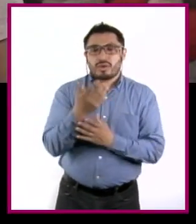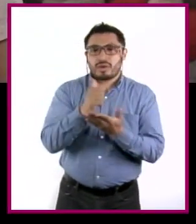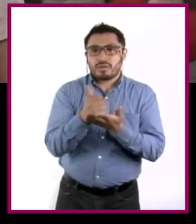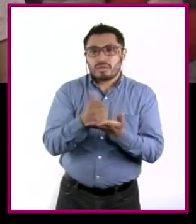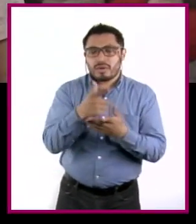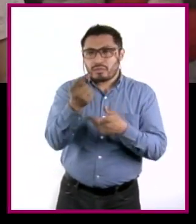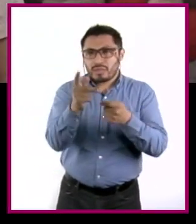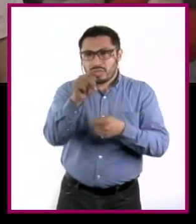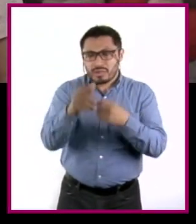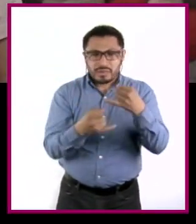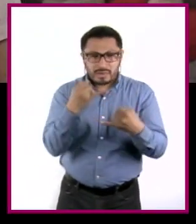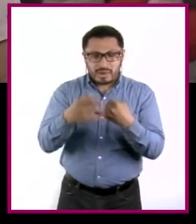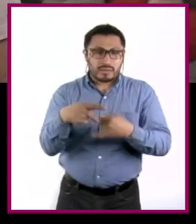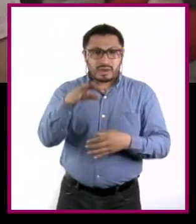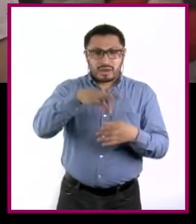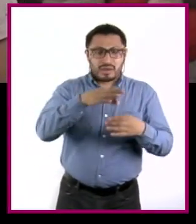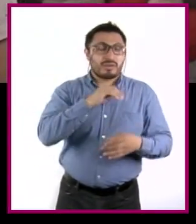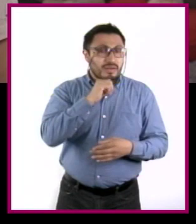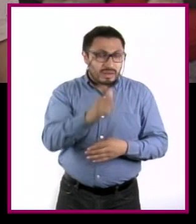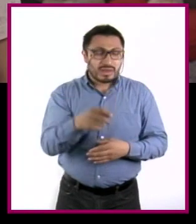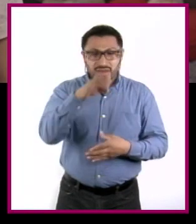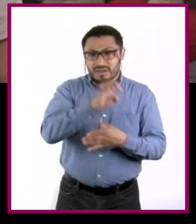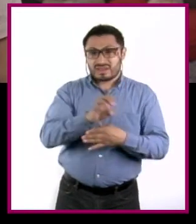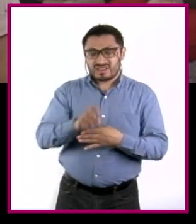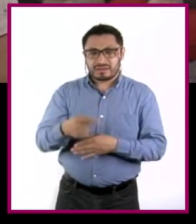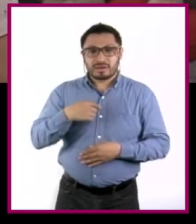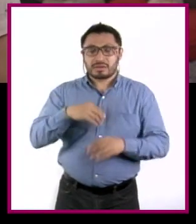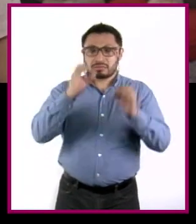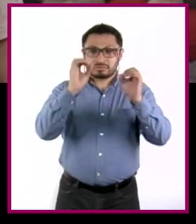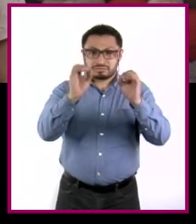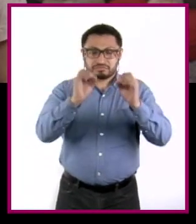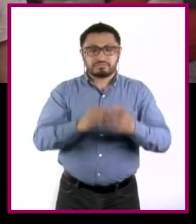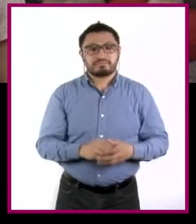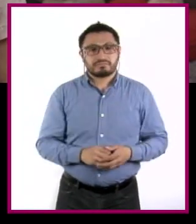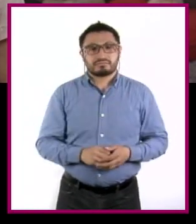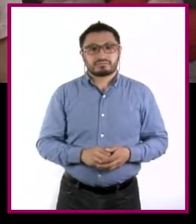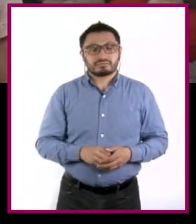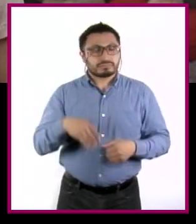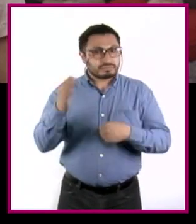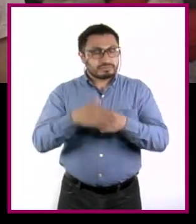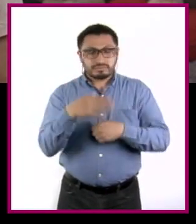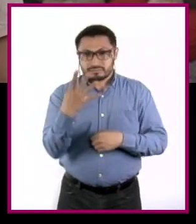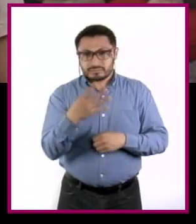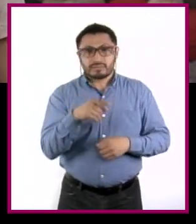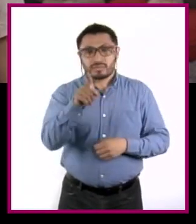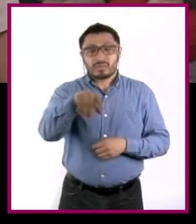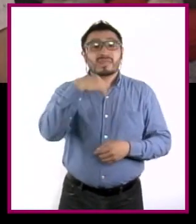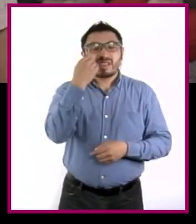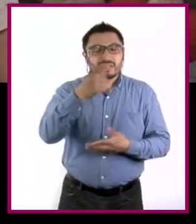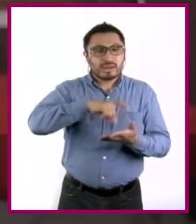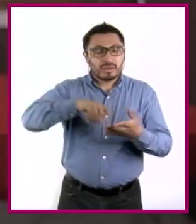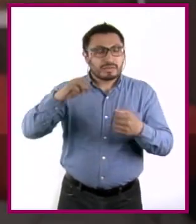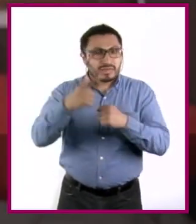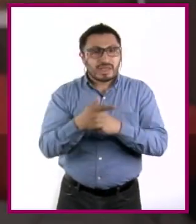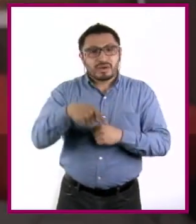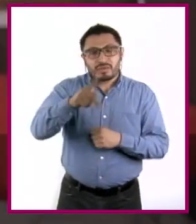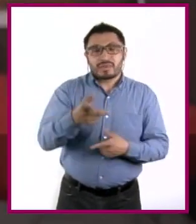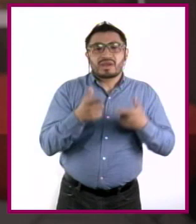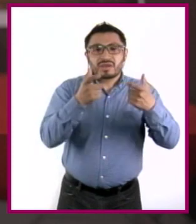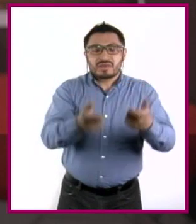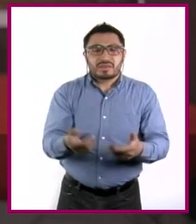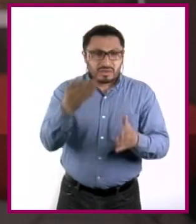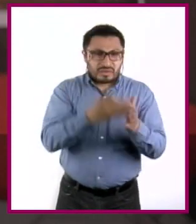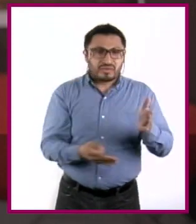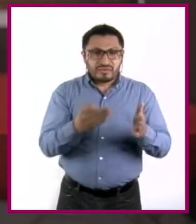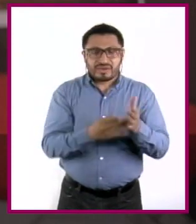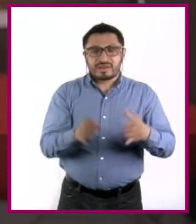pero no ahorro. Así que... cero. Va la cuarta. Quieres comprar algo, pero no te alcanza. Así que esperas